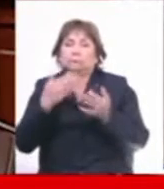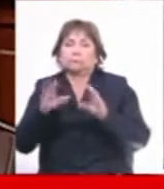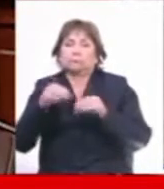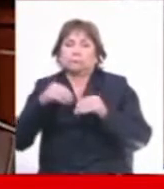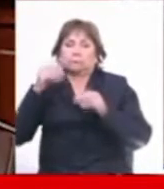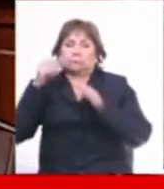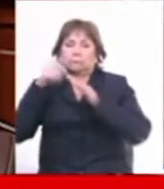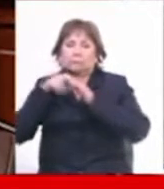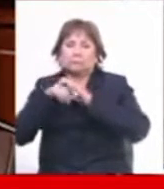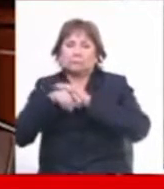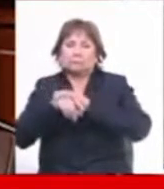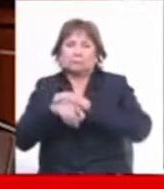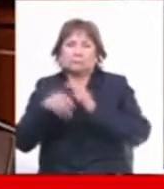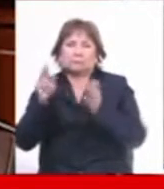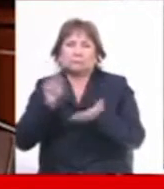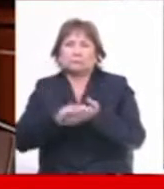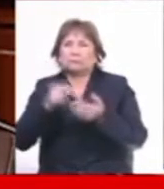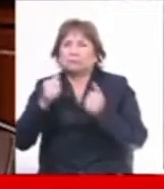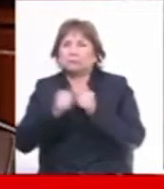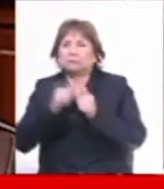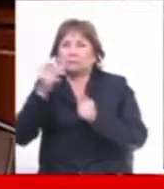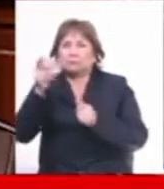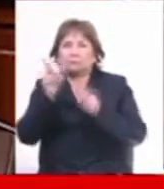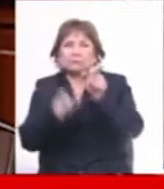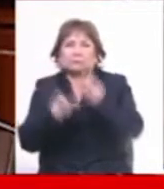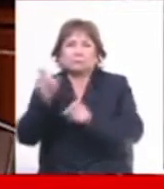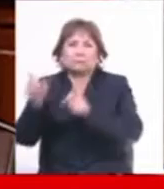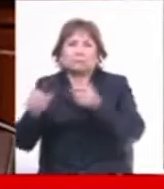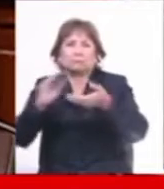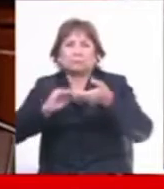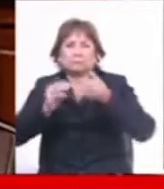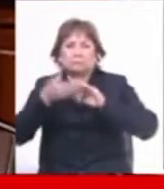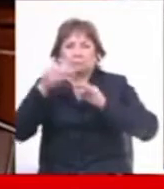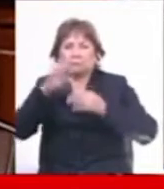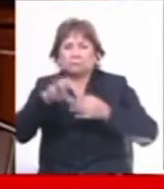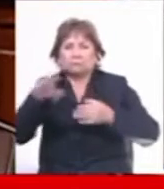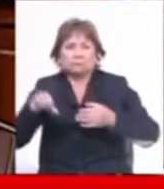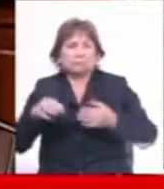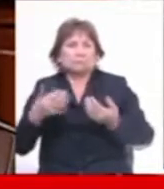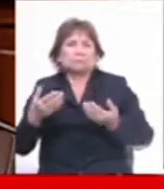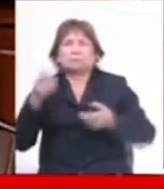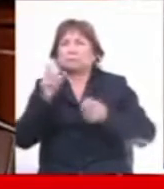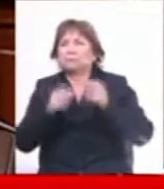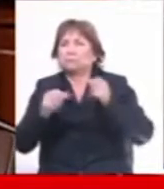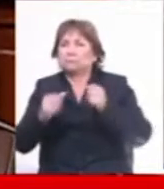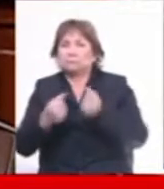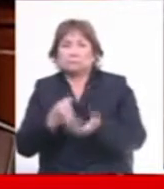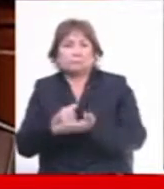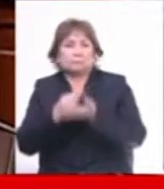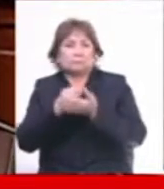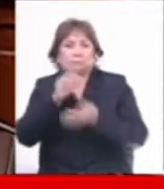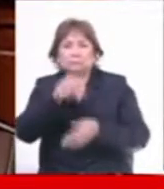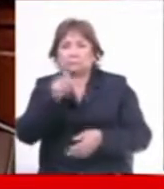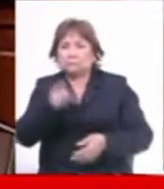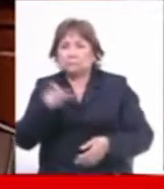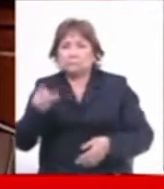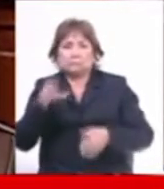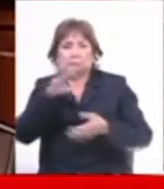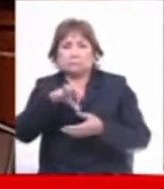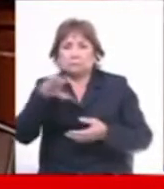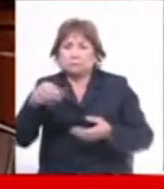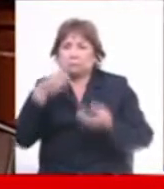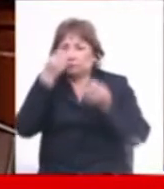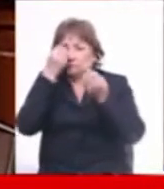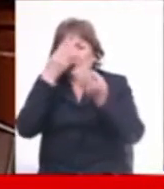metiendo con el pueblo, con el imperio del pueblo, con la soberanía del pueblo. En la